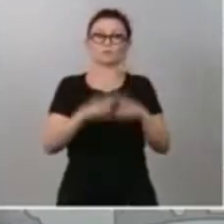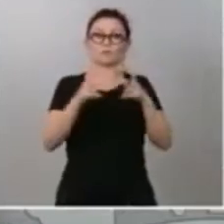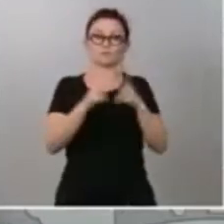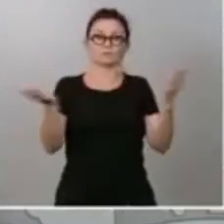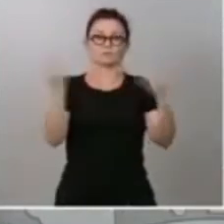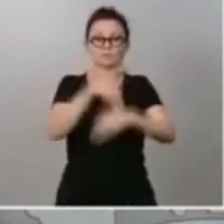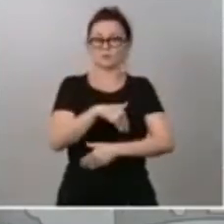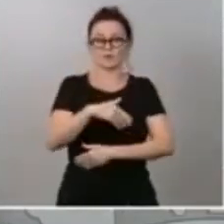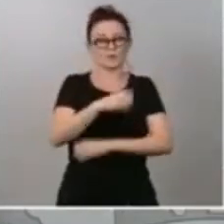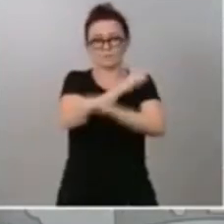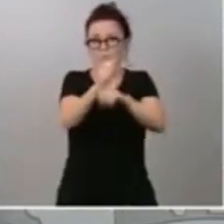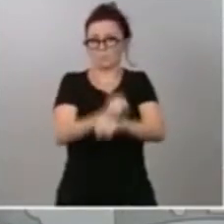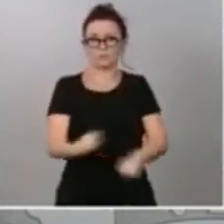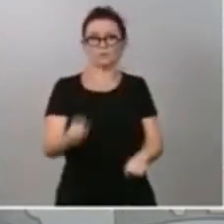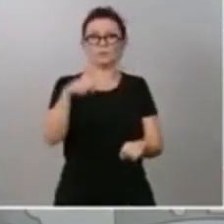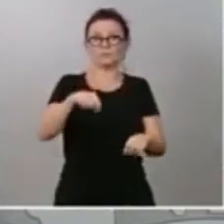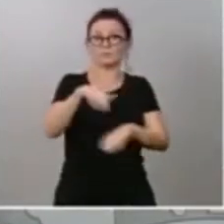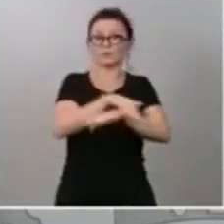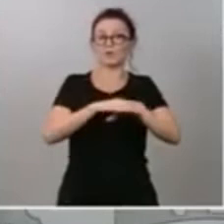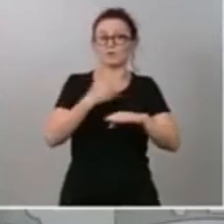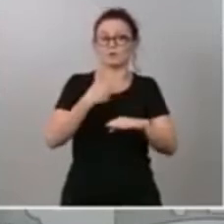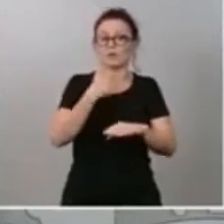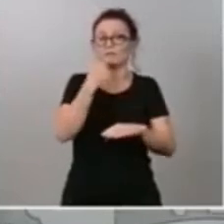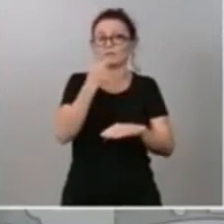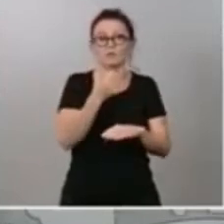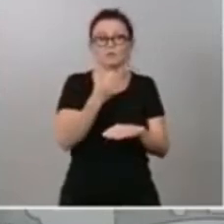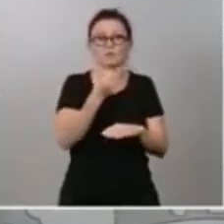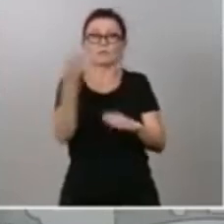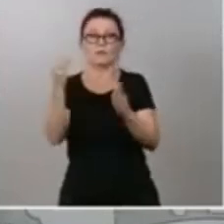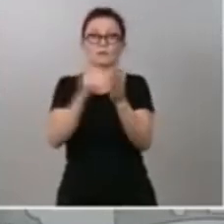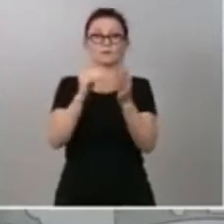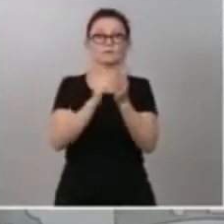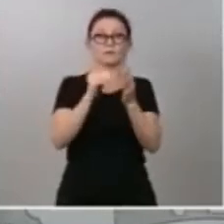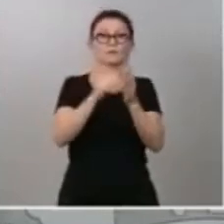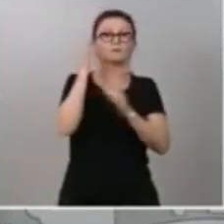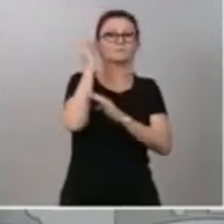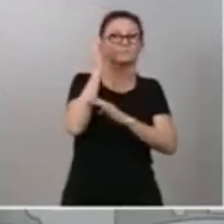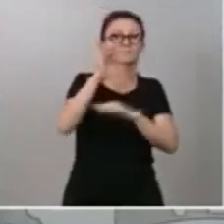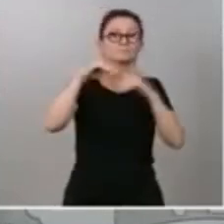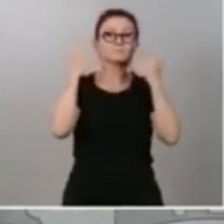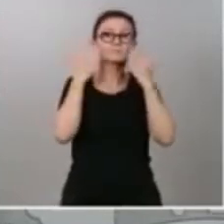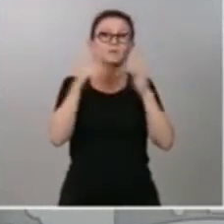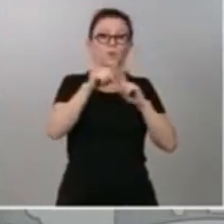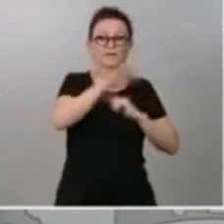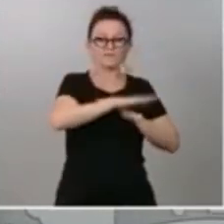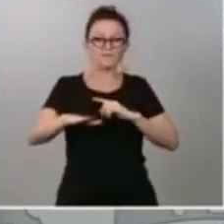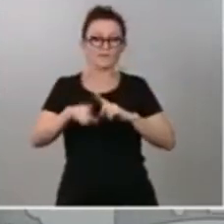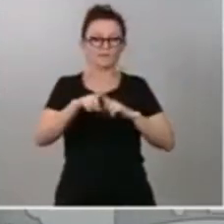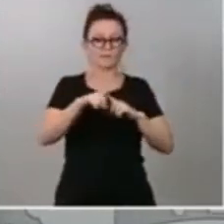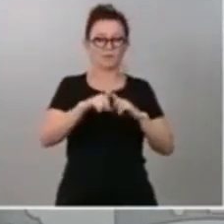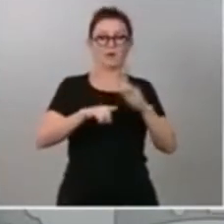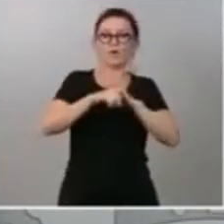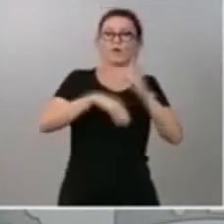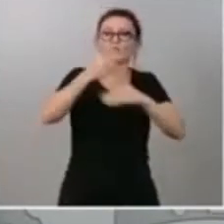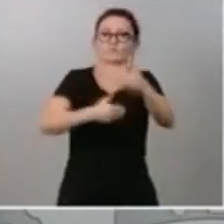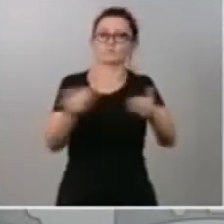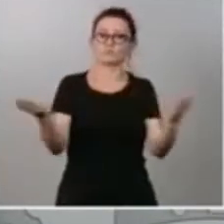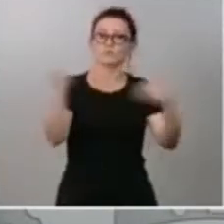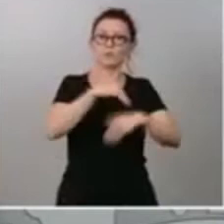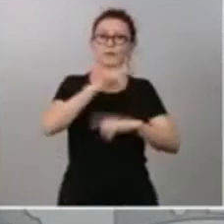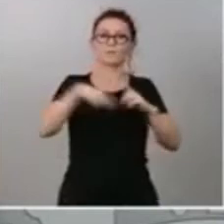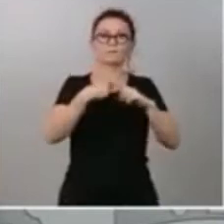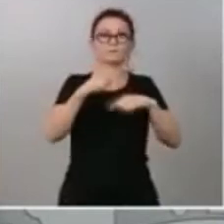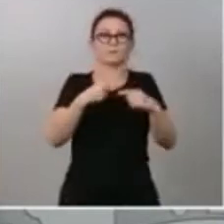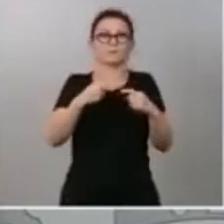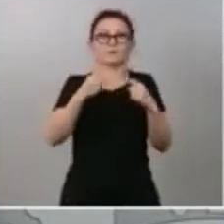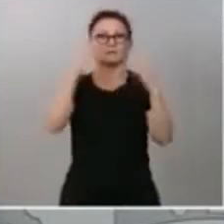lo he dicho en mi comparecencia en el Congreso, más infancias rotas, más generaciones sin futuro, más familias sin esperanza. Nuestros hijos, nuestras